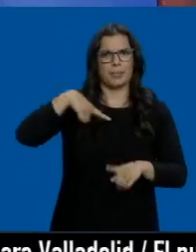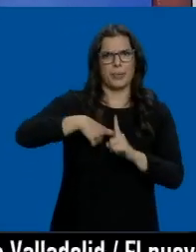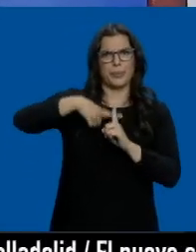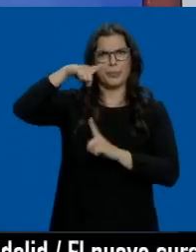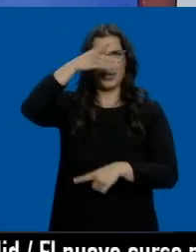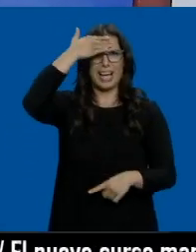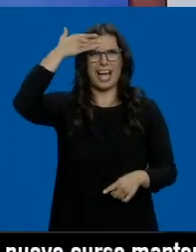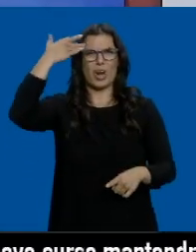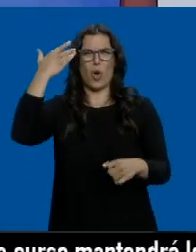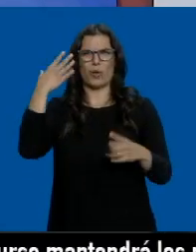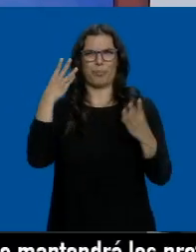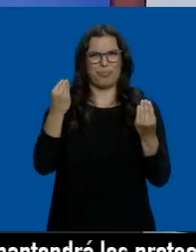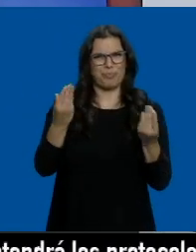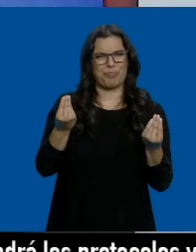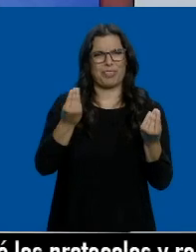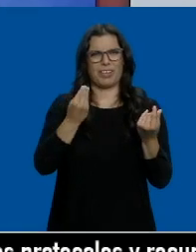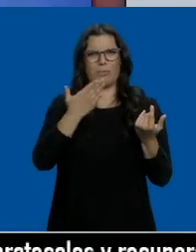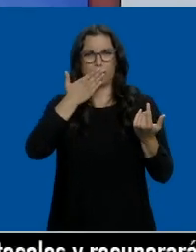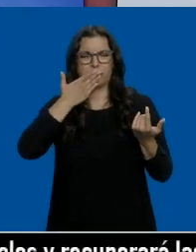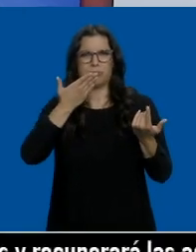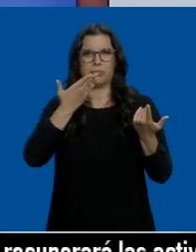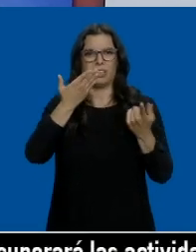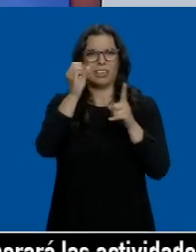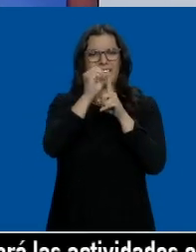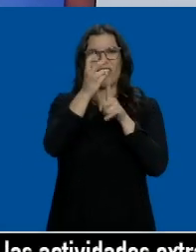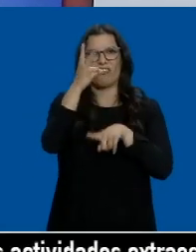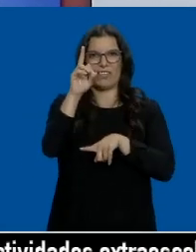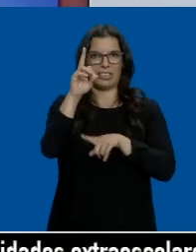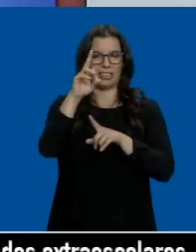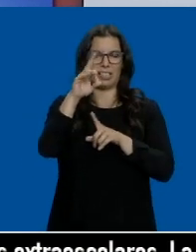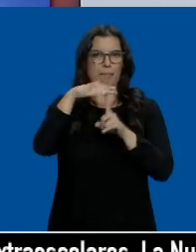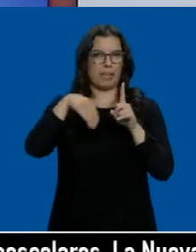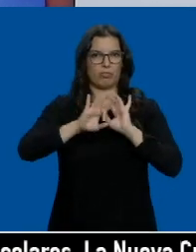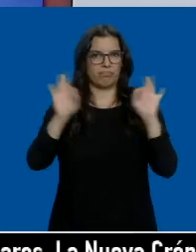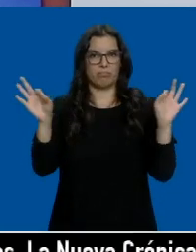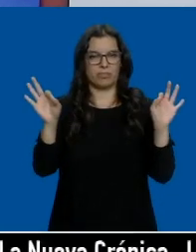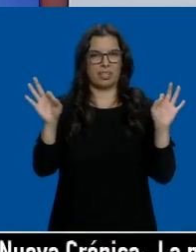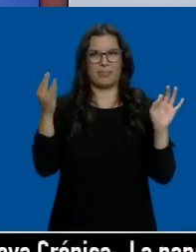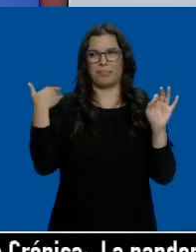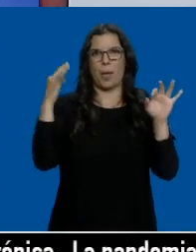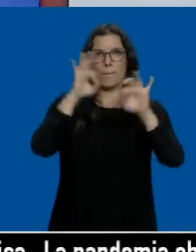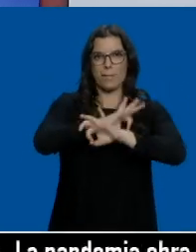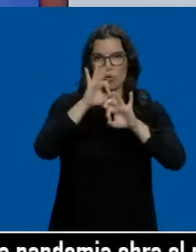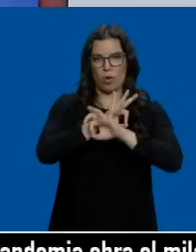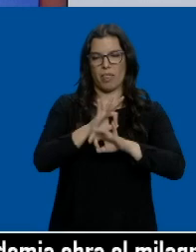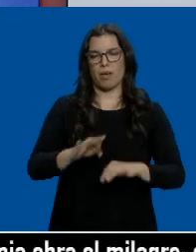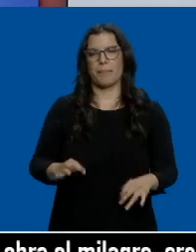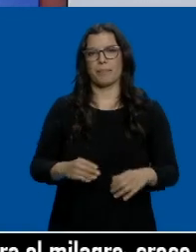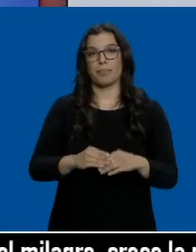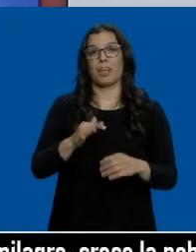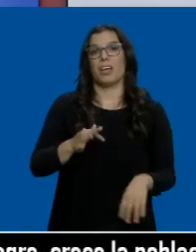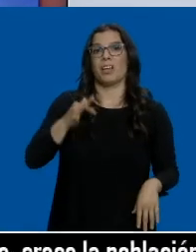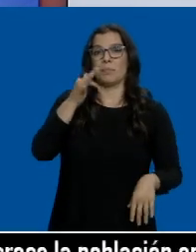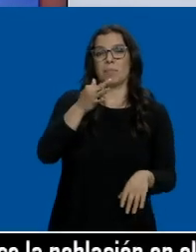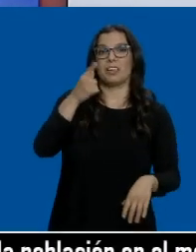temperaturas. Noche bochornosa. No hemos bajado de los 20 grados durante gran parte de la madrugada en muchos puntos de Castilla y León, sumando